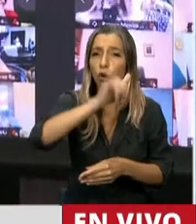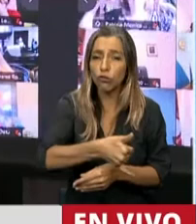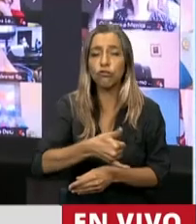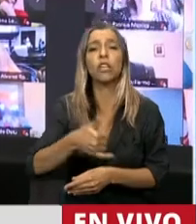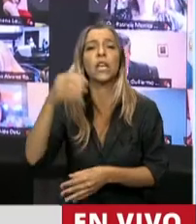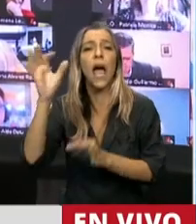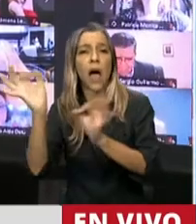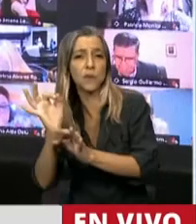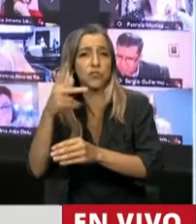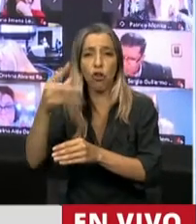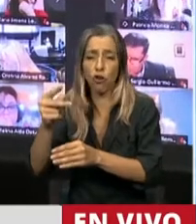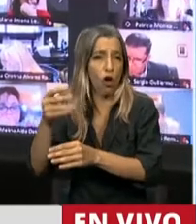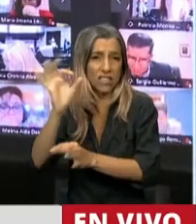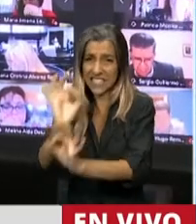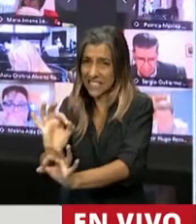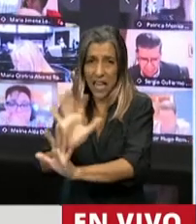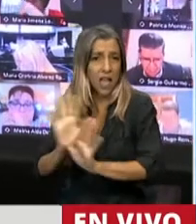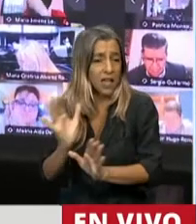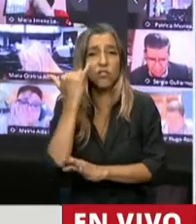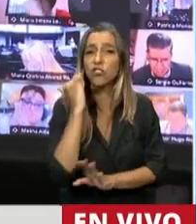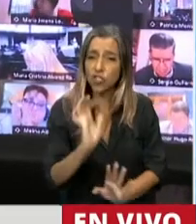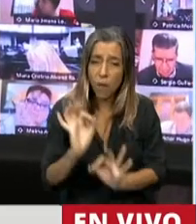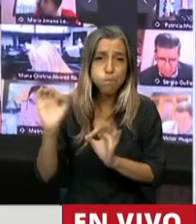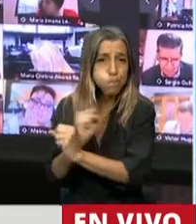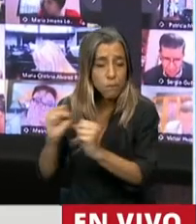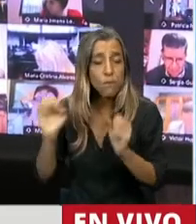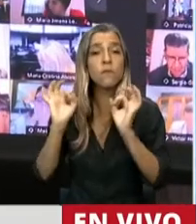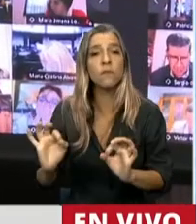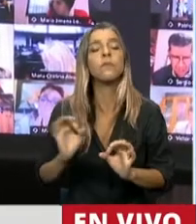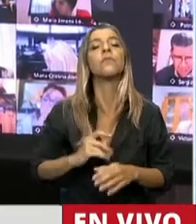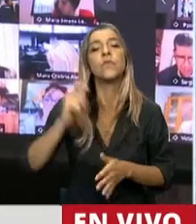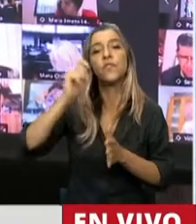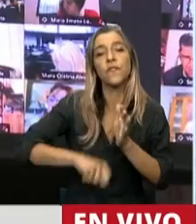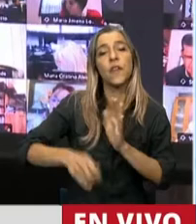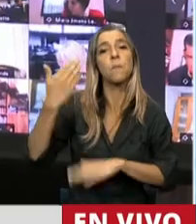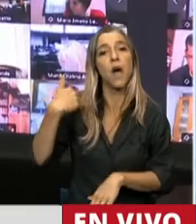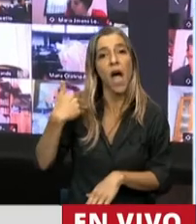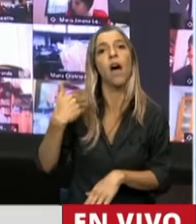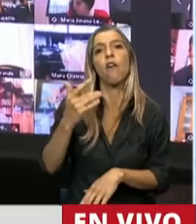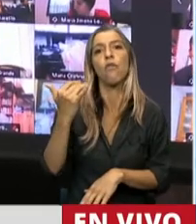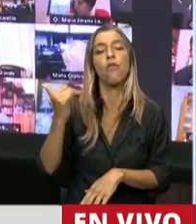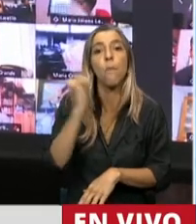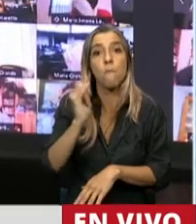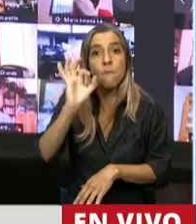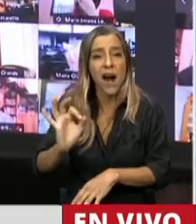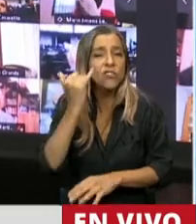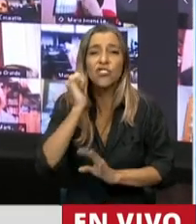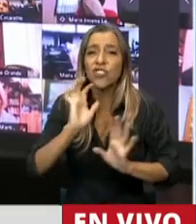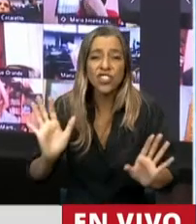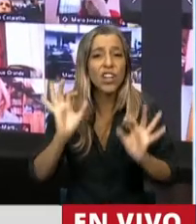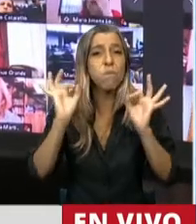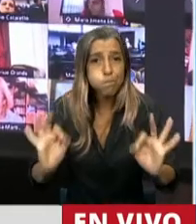abstenciones. El acuerdo fue firmado en Asunción de Paraguay en marzo de 2018 y consta de 14 artículos.